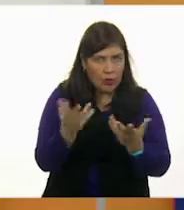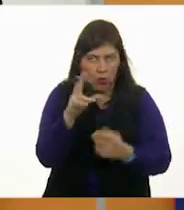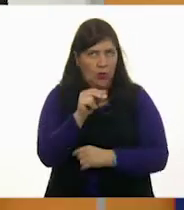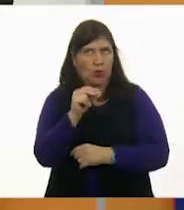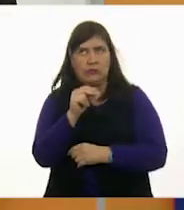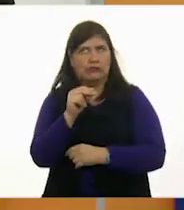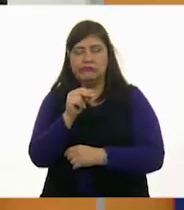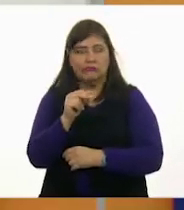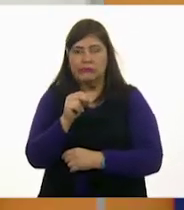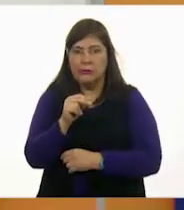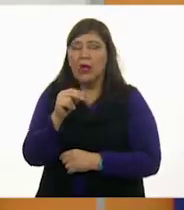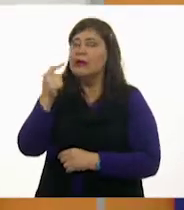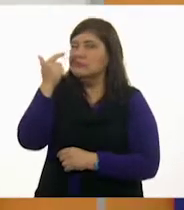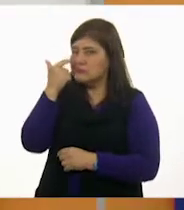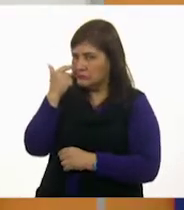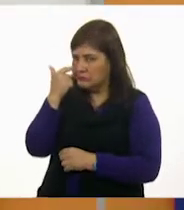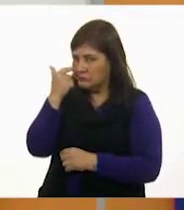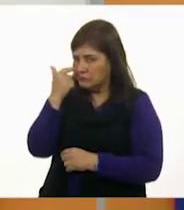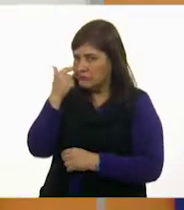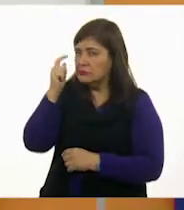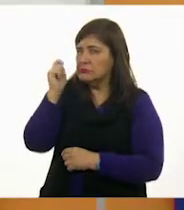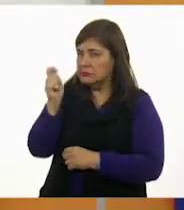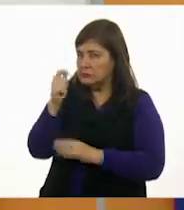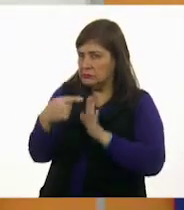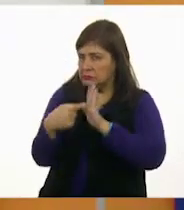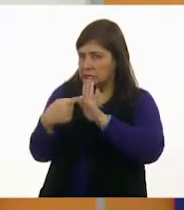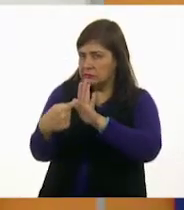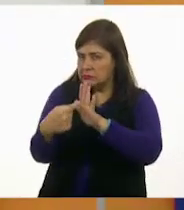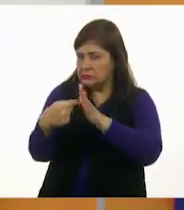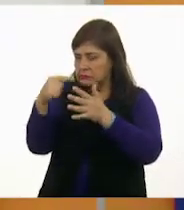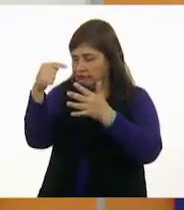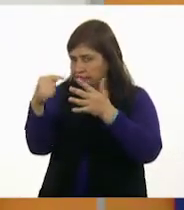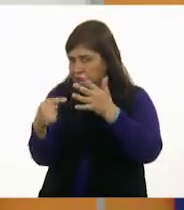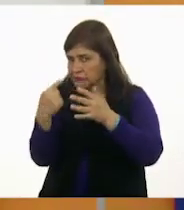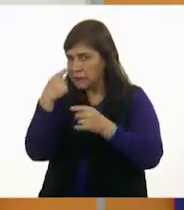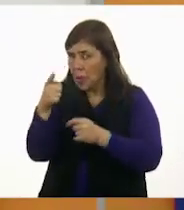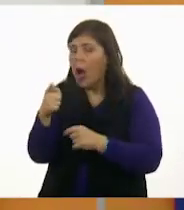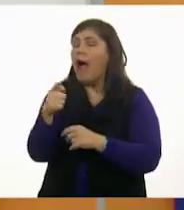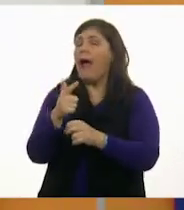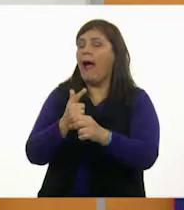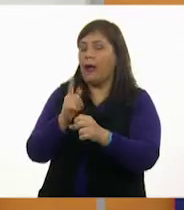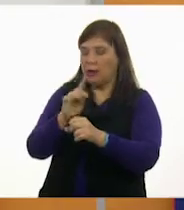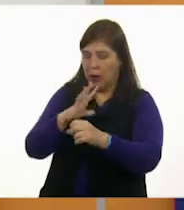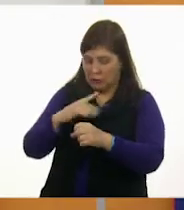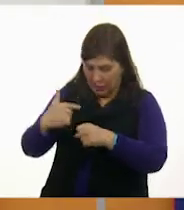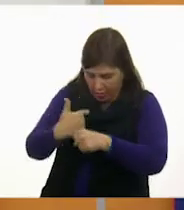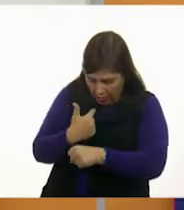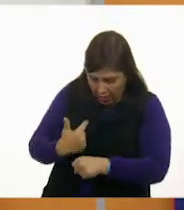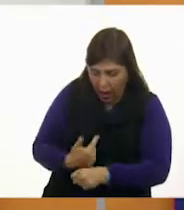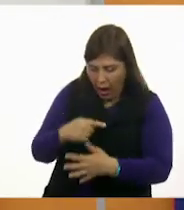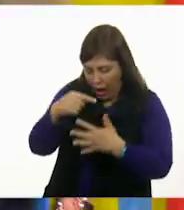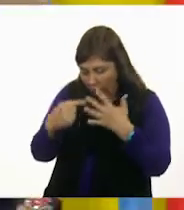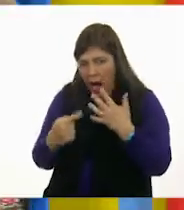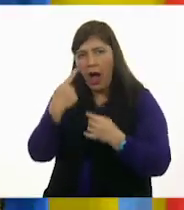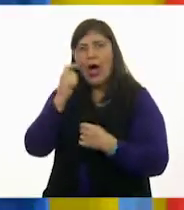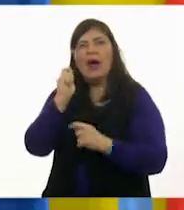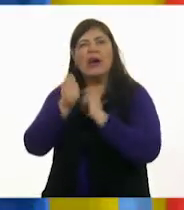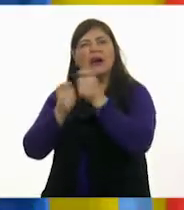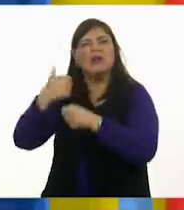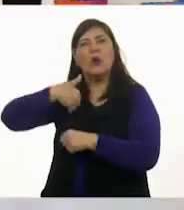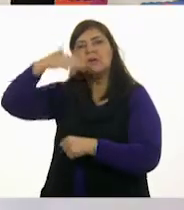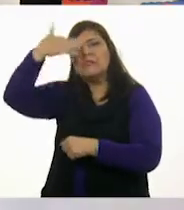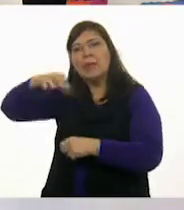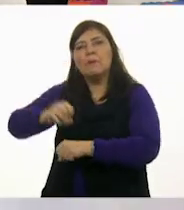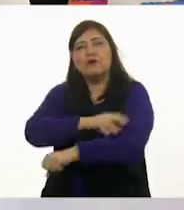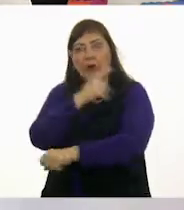Vamos a hacer una prueba para que tú sigas dándote cuenta de lo que sabes hacer y lo que sabes además de las emociones. De acuerdo. Vamos a jugar